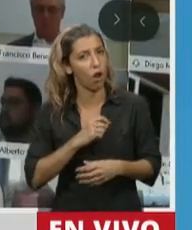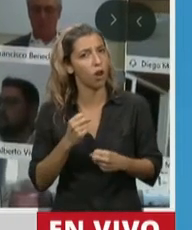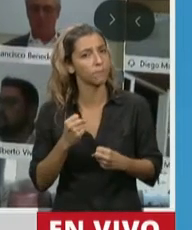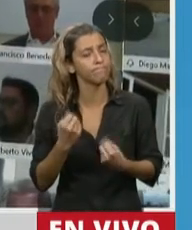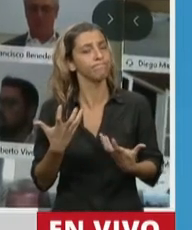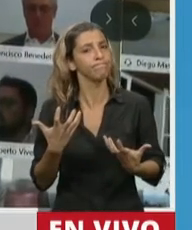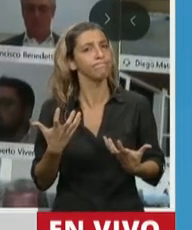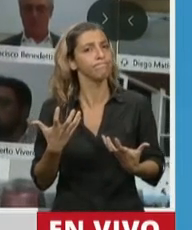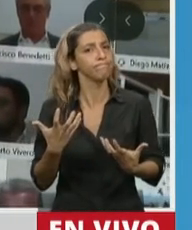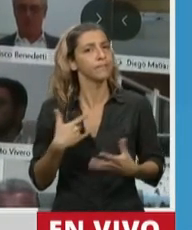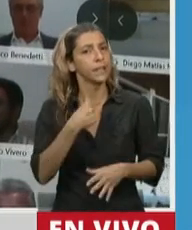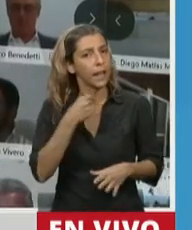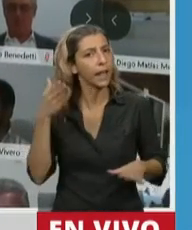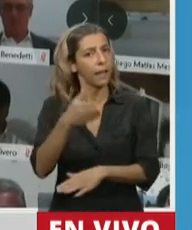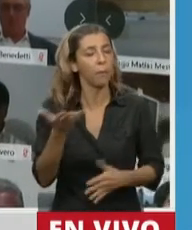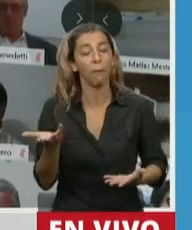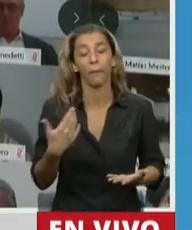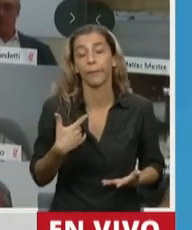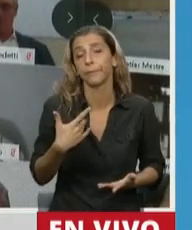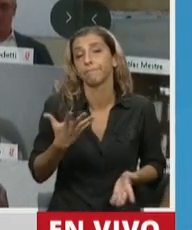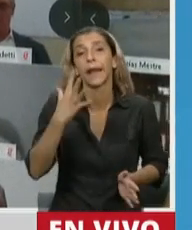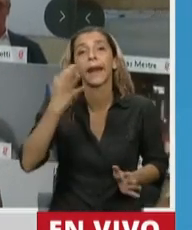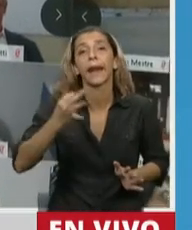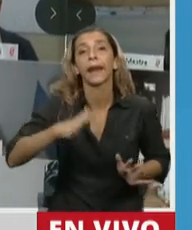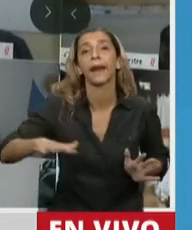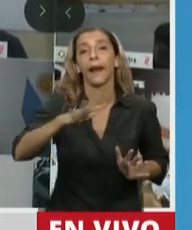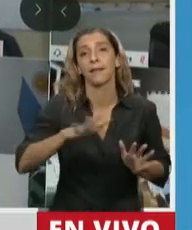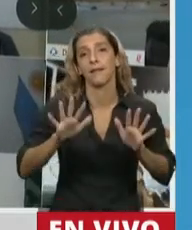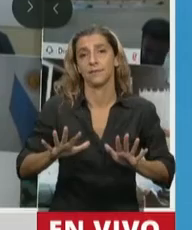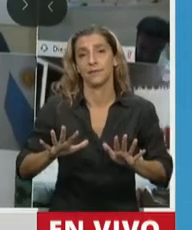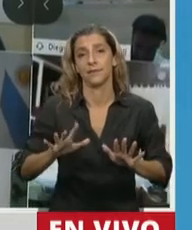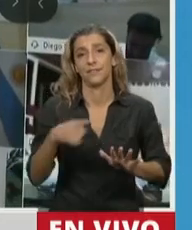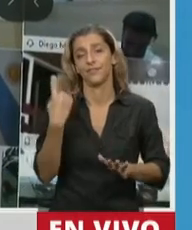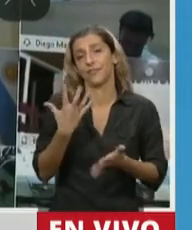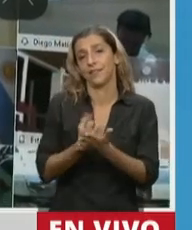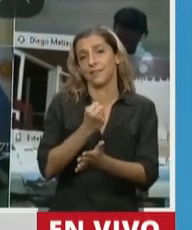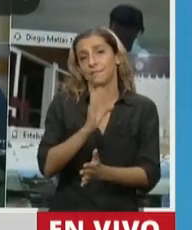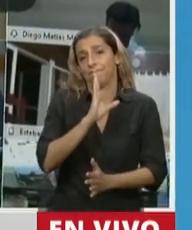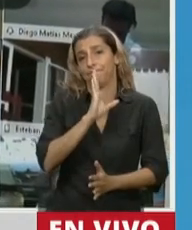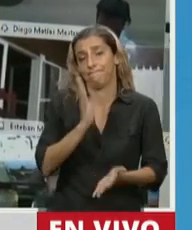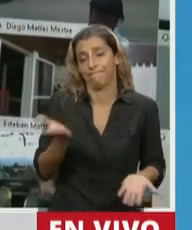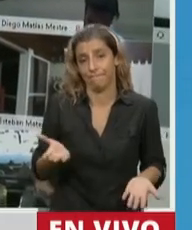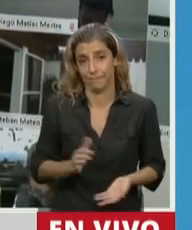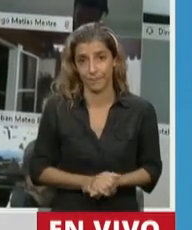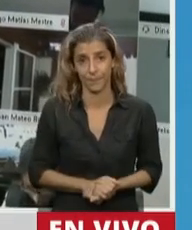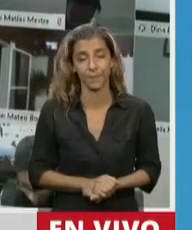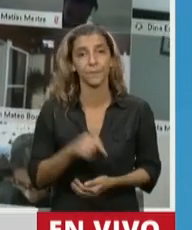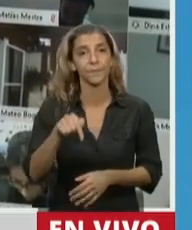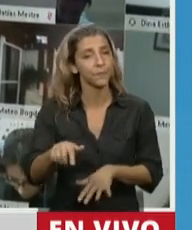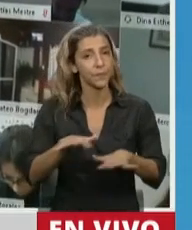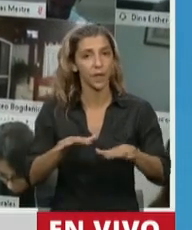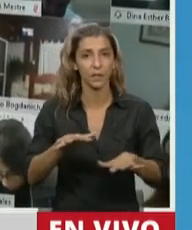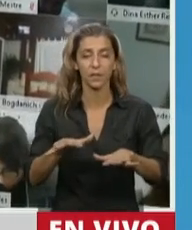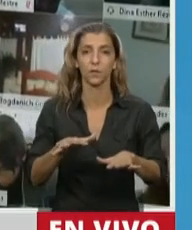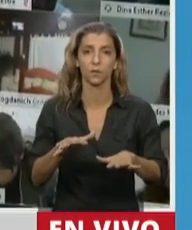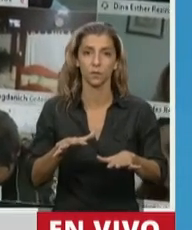esta es la realidad que nos toca vivir y tenemos que aceptarla. Creo que, señor Presidente, la gravedad de la situación sanitaria